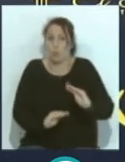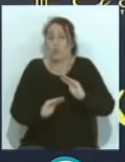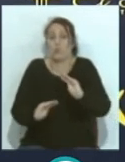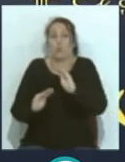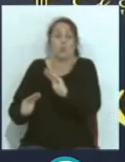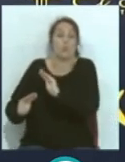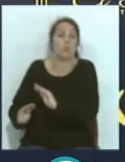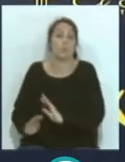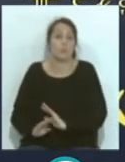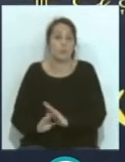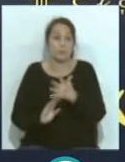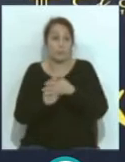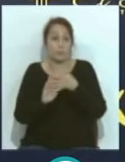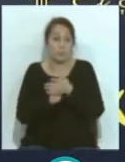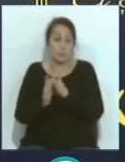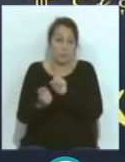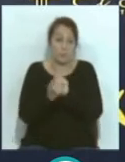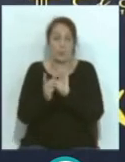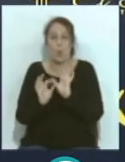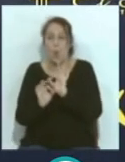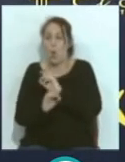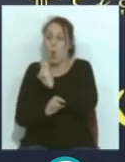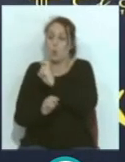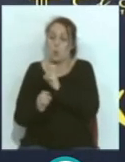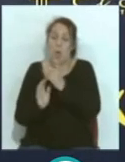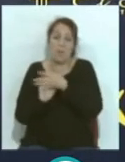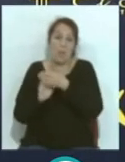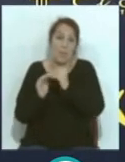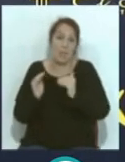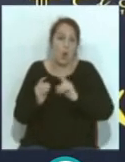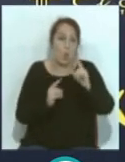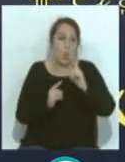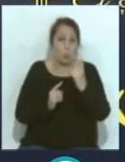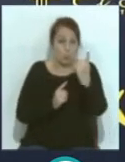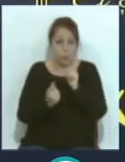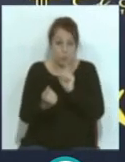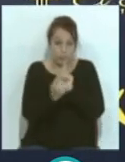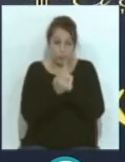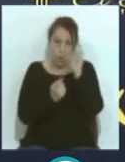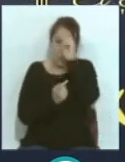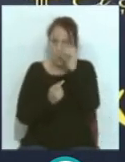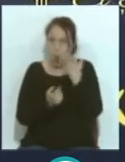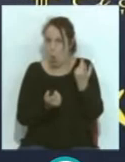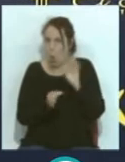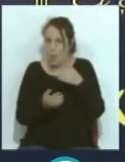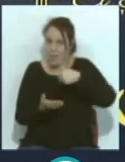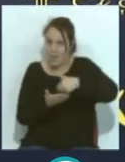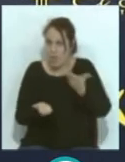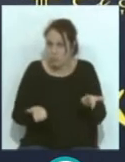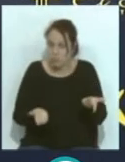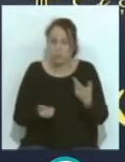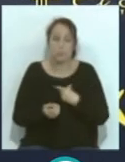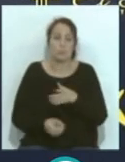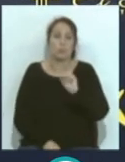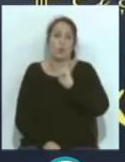y hablas con alguno o dejas de hablar con otros, es decir, alguno se te acerca, habla, tú le das tu opinión o él te la pide y otros pues